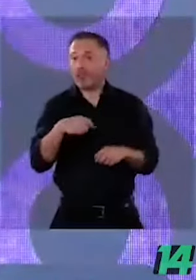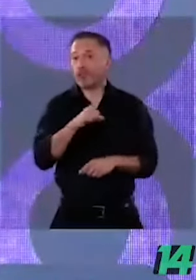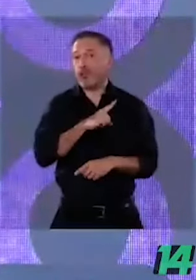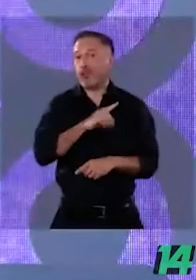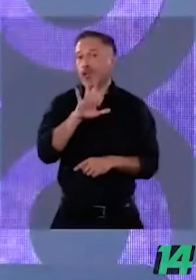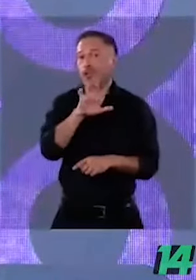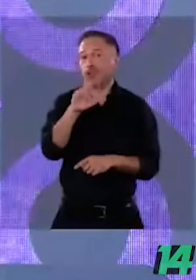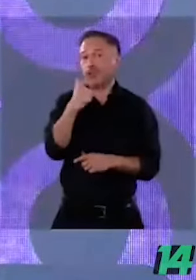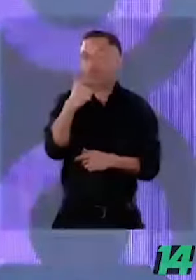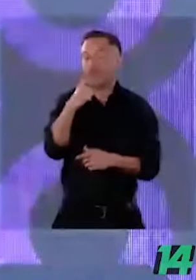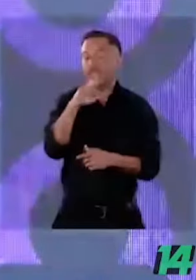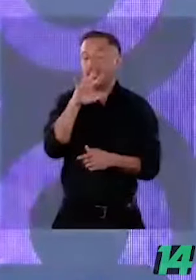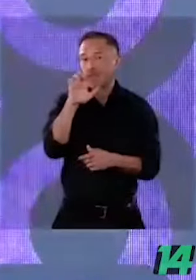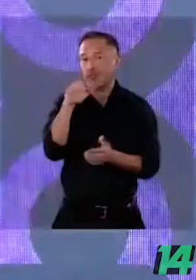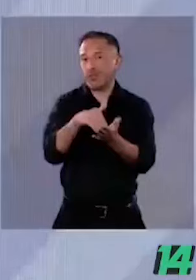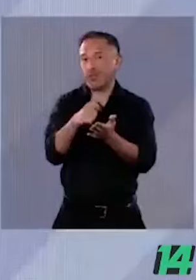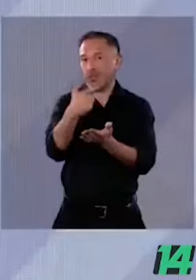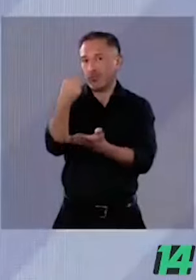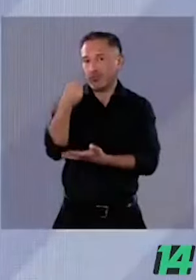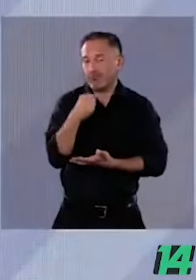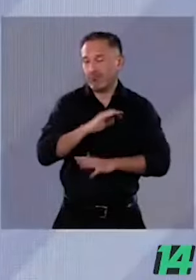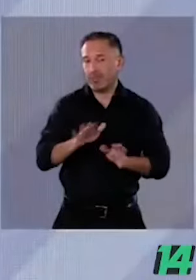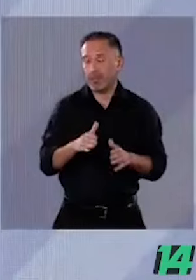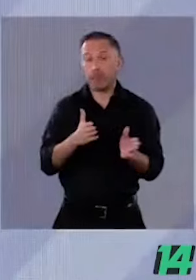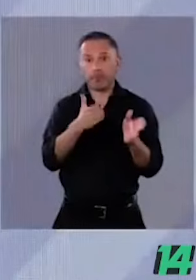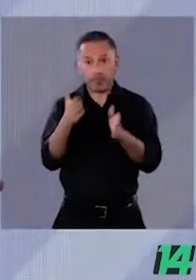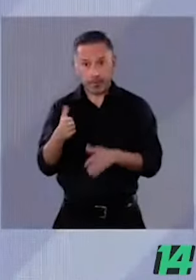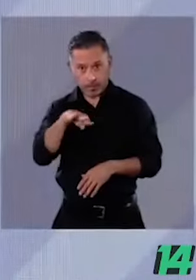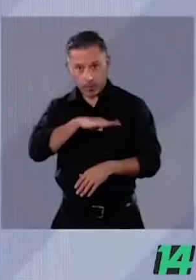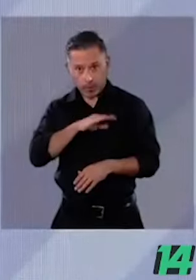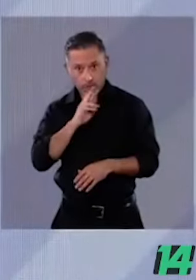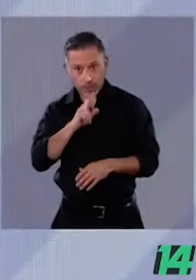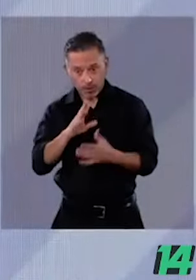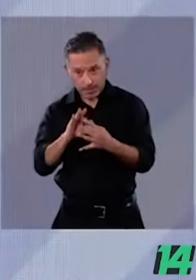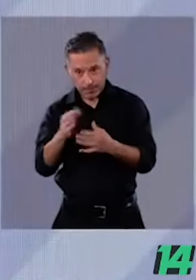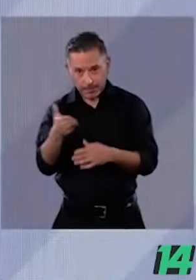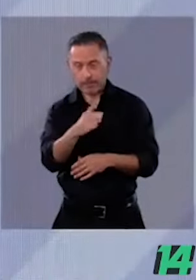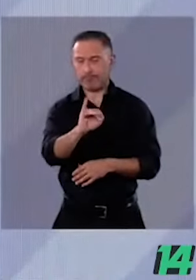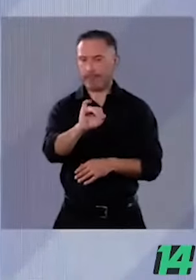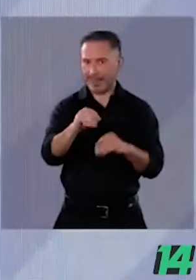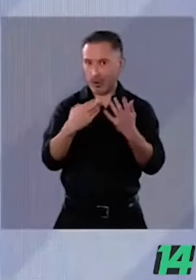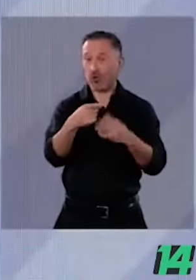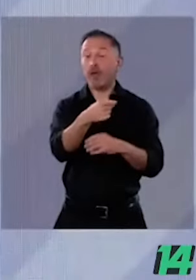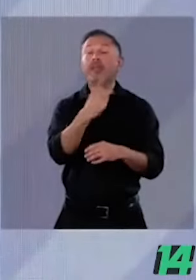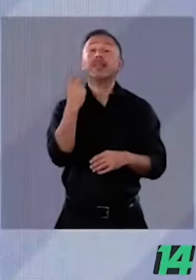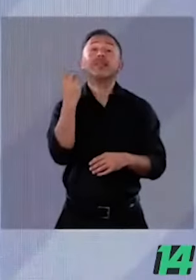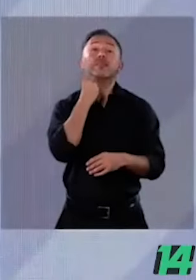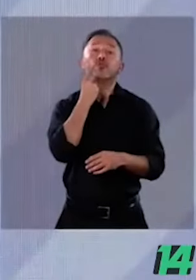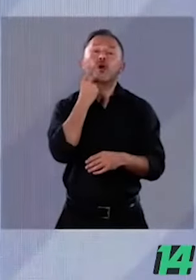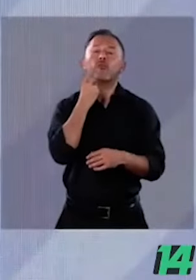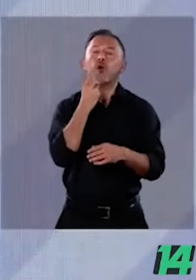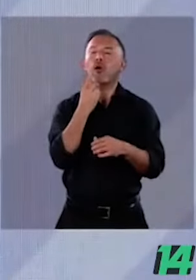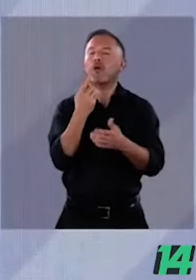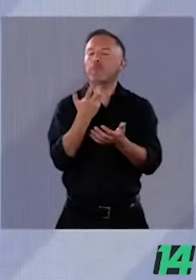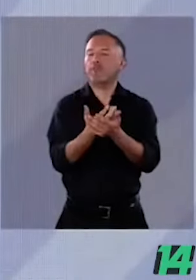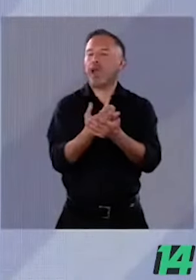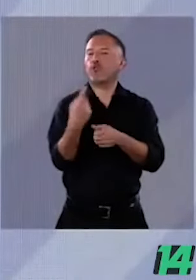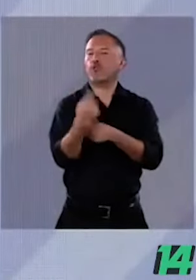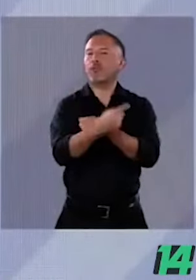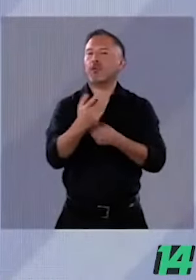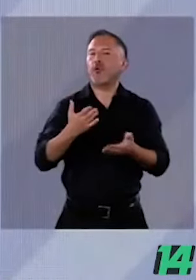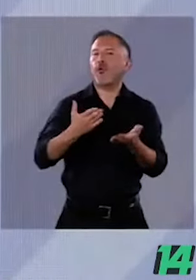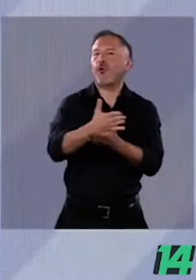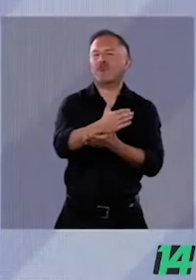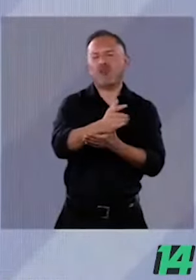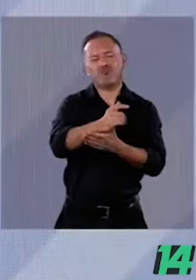responder a su pregunta. Sí, por supuesto. Eliminación total de los plurinominales, 300 diputados y que no